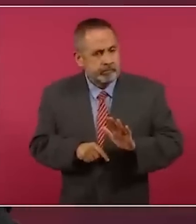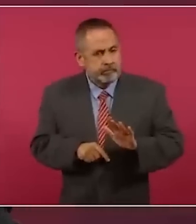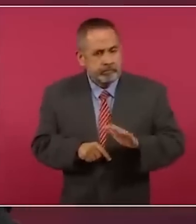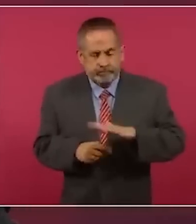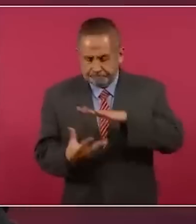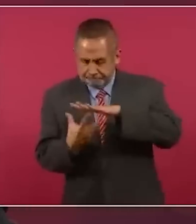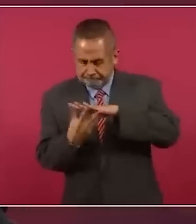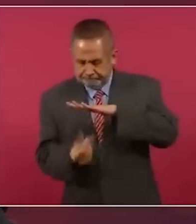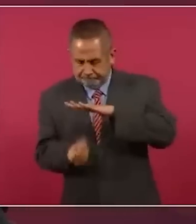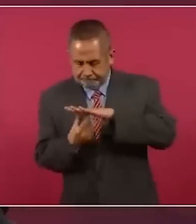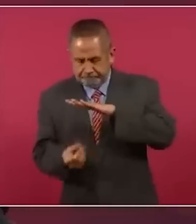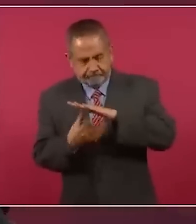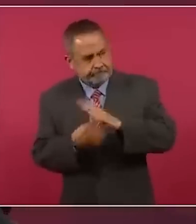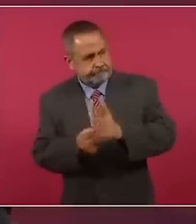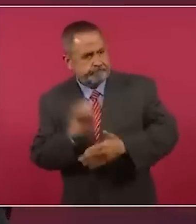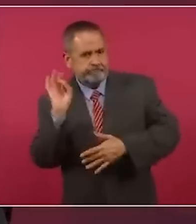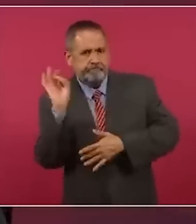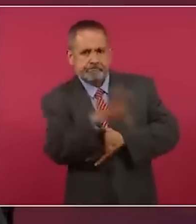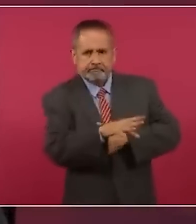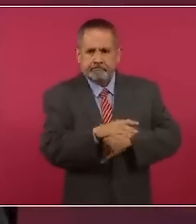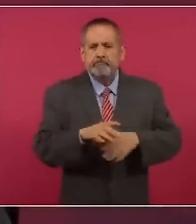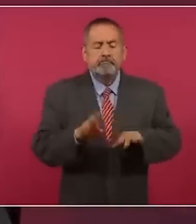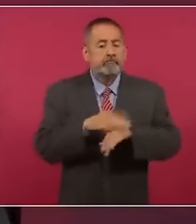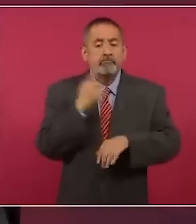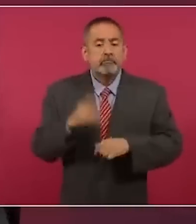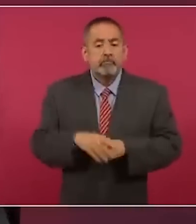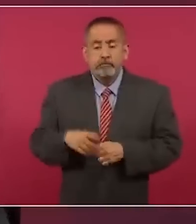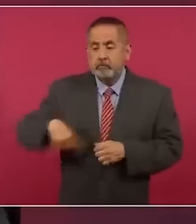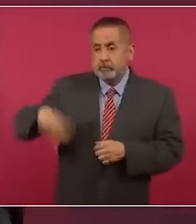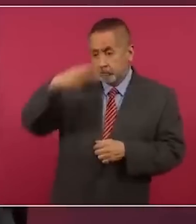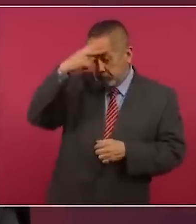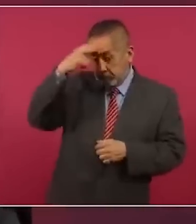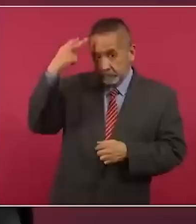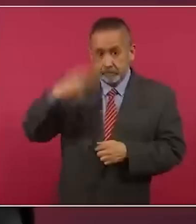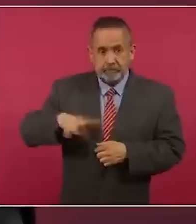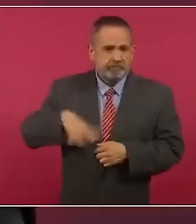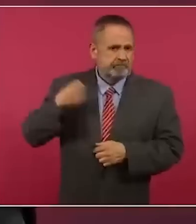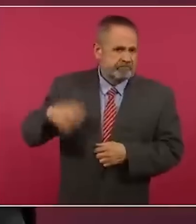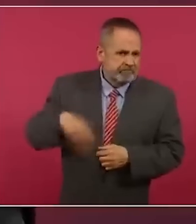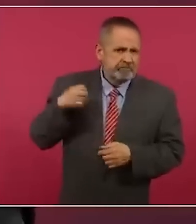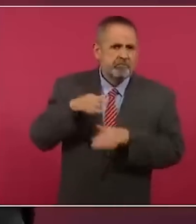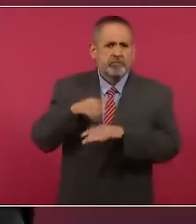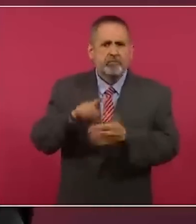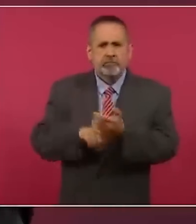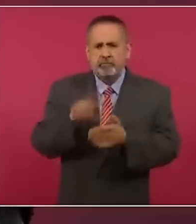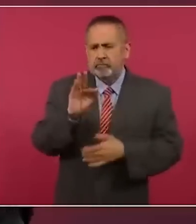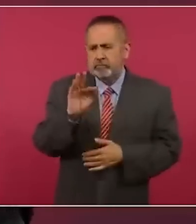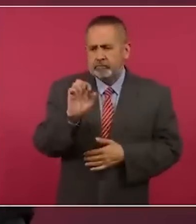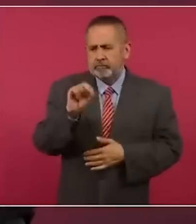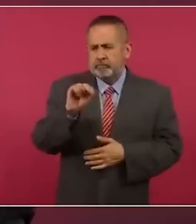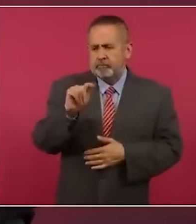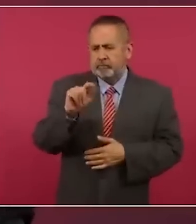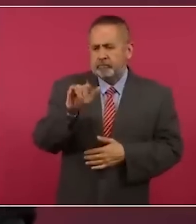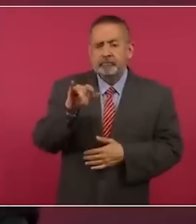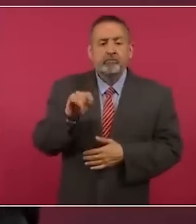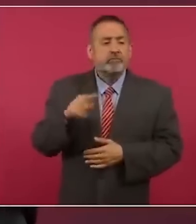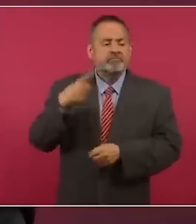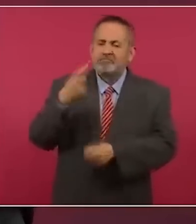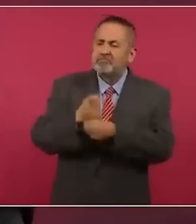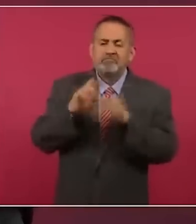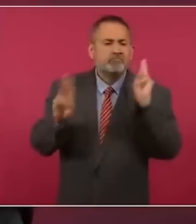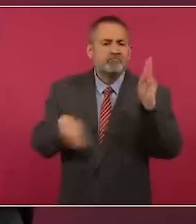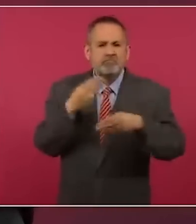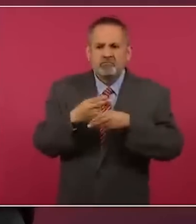copia de todo lo que se ha publicado, porque los esfuerzos de México en materia de fentanilo son los más importantes del mundo.